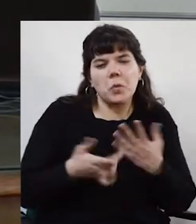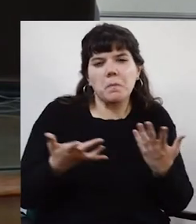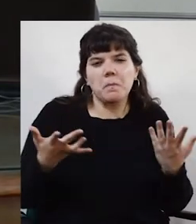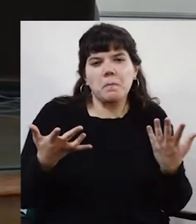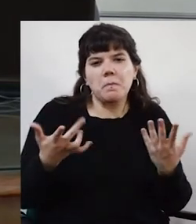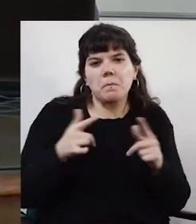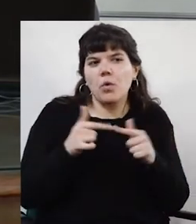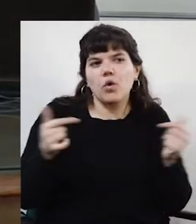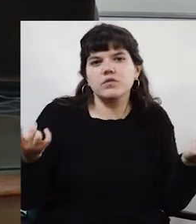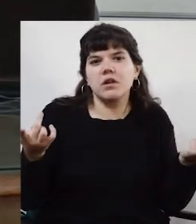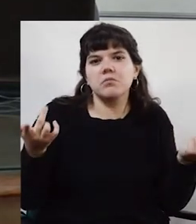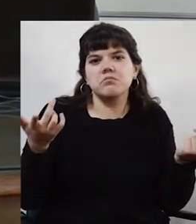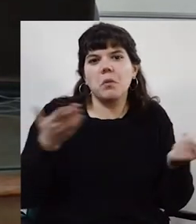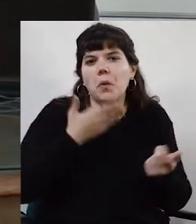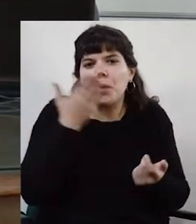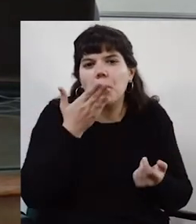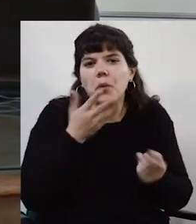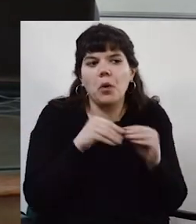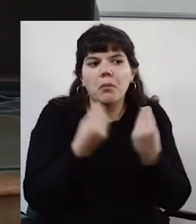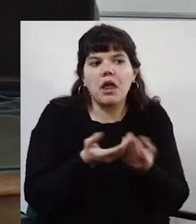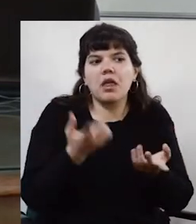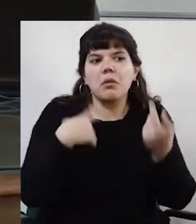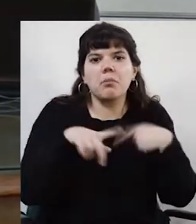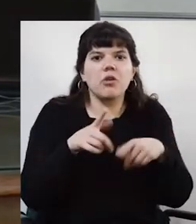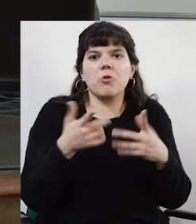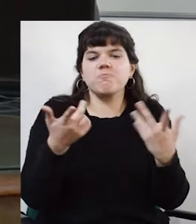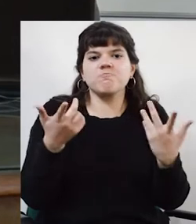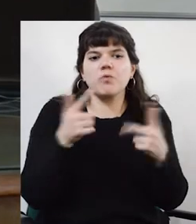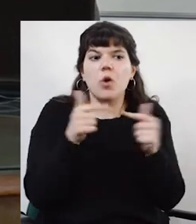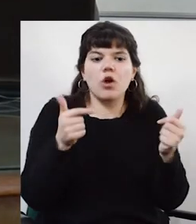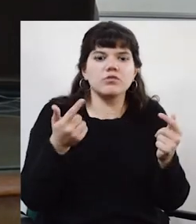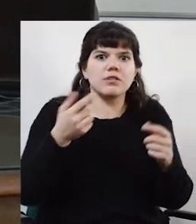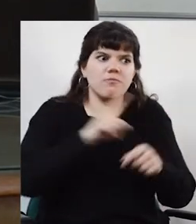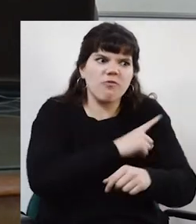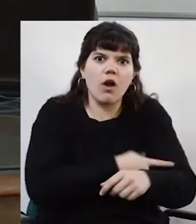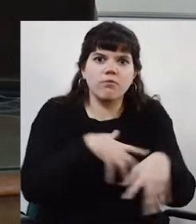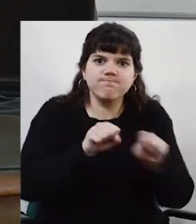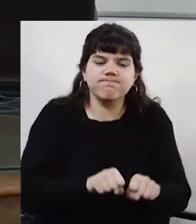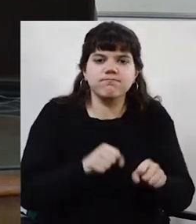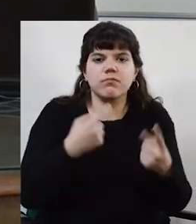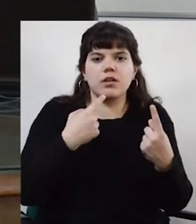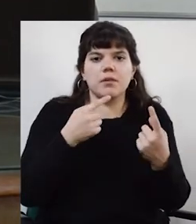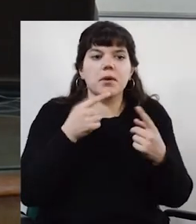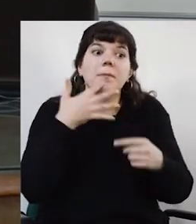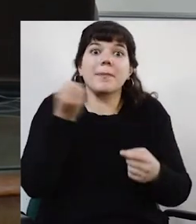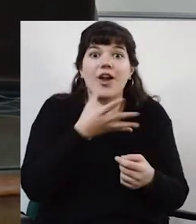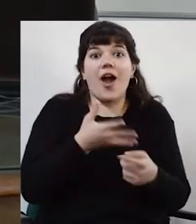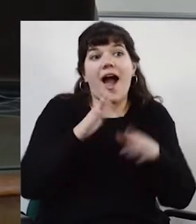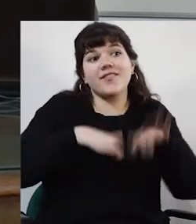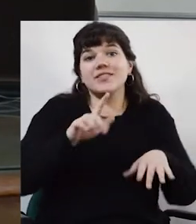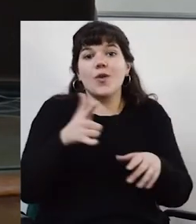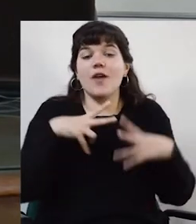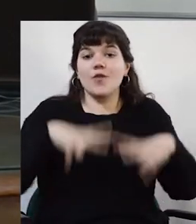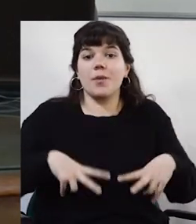un montón de casilleros completos que no tienen sustento, mejor que no tuvieras nada formalizado, porque es mucho peor